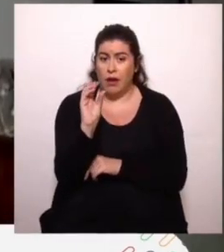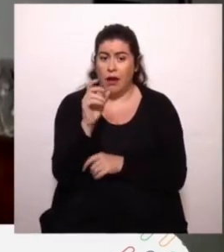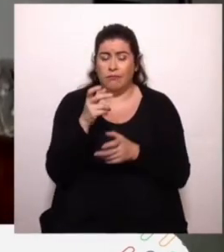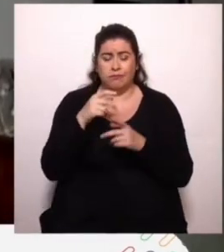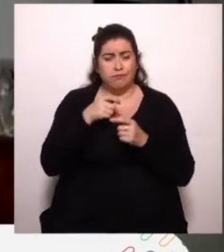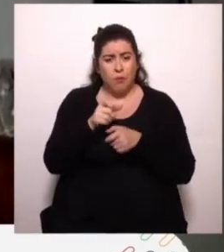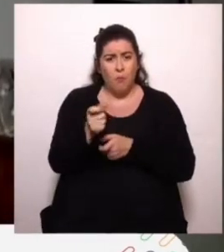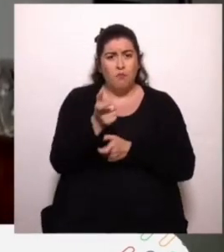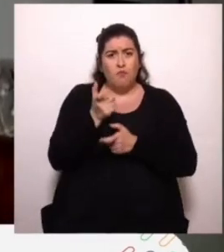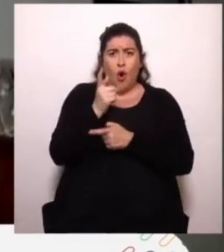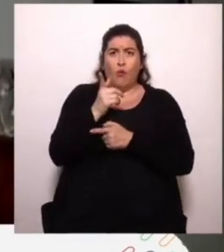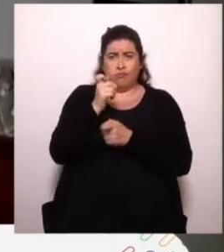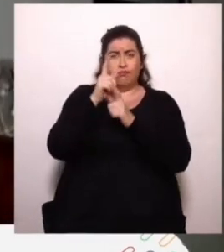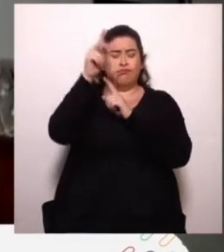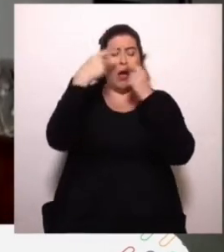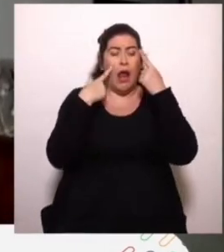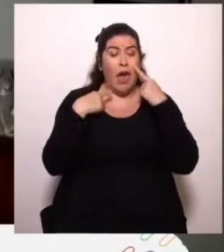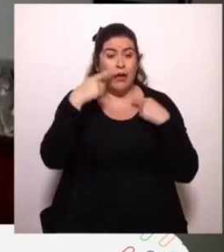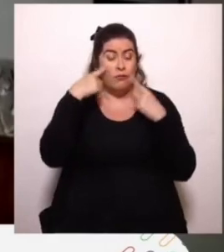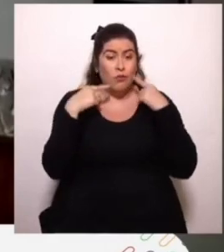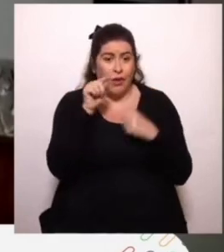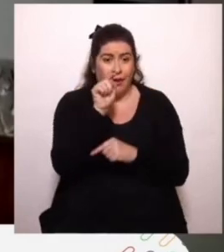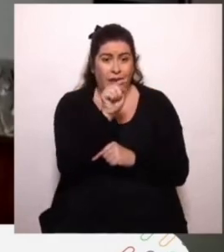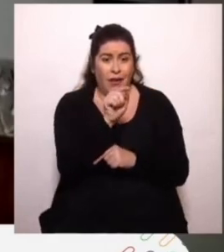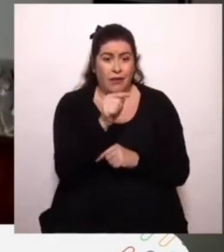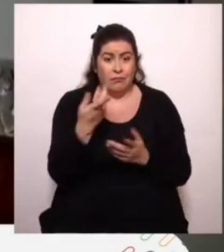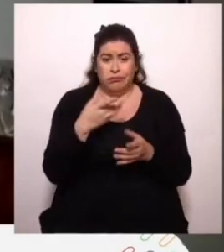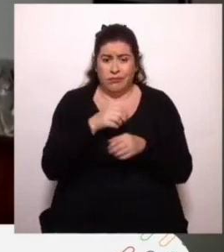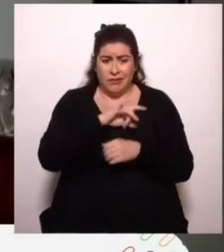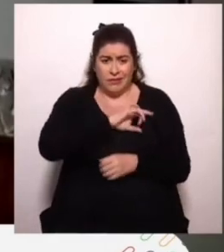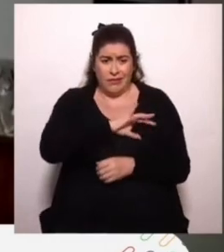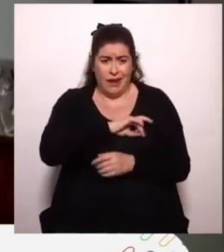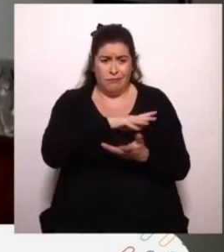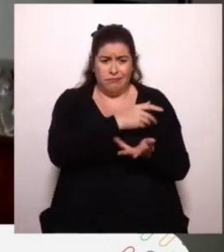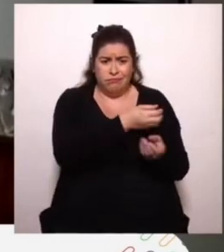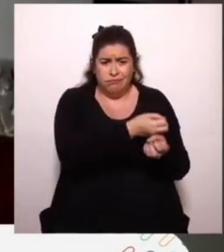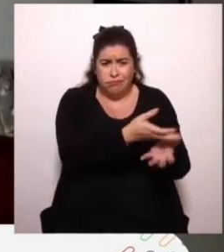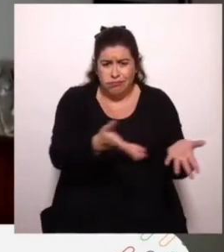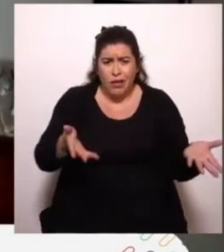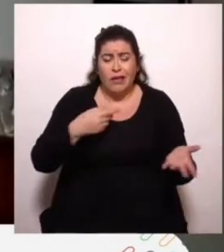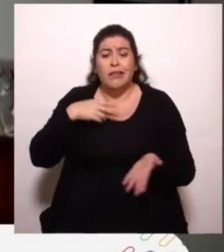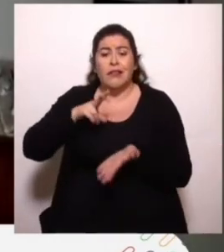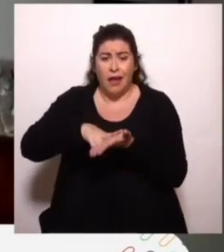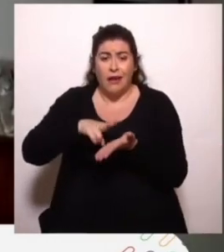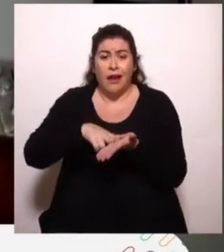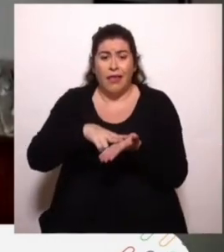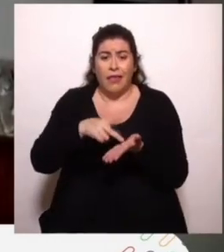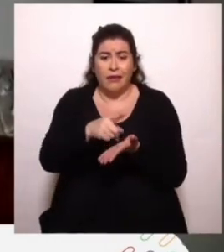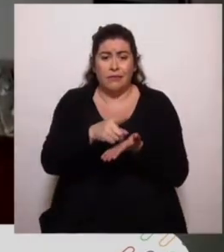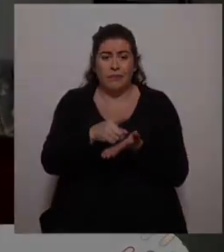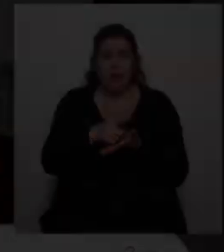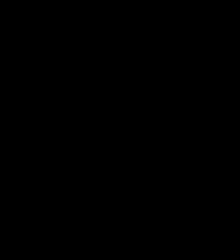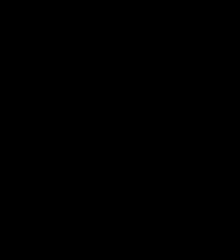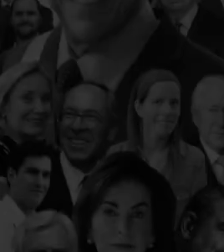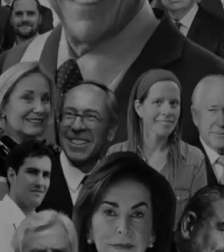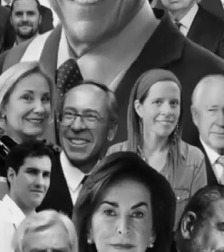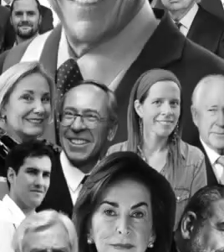las cuales está regado Chile entero, uno ve mucho mejor la realidad, compañera y compañero. Arriba los que luchan.